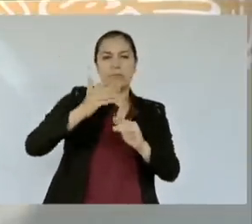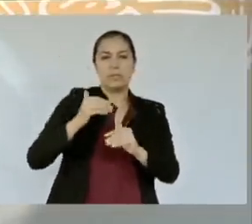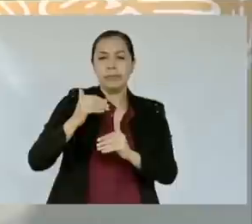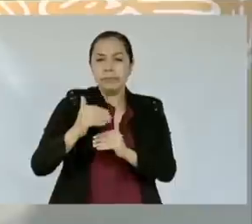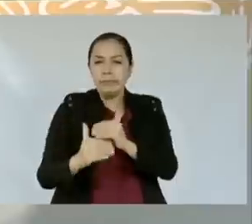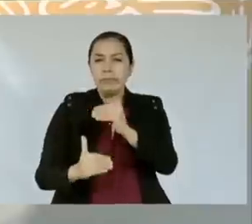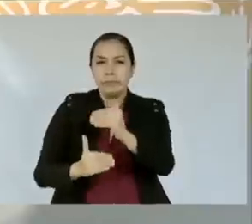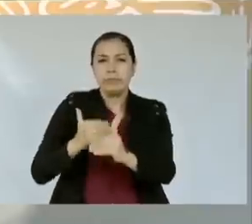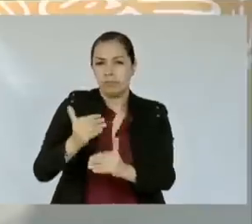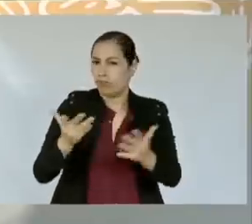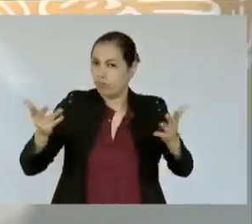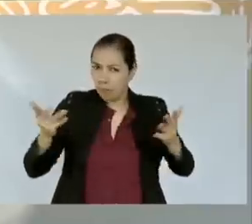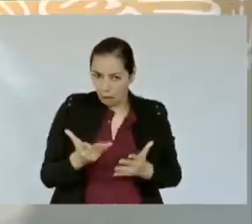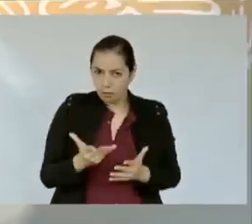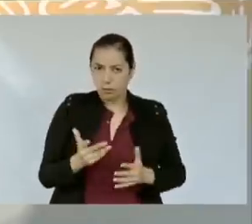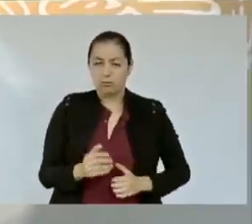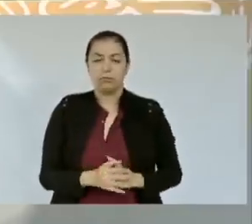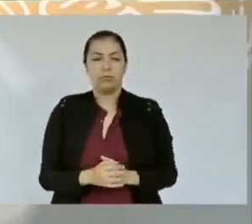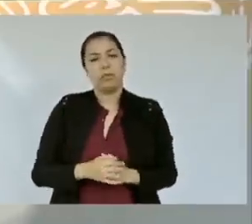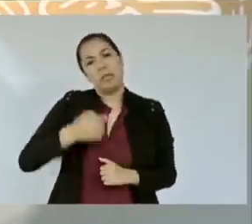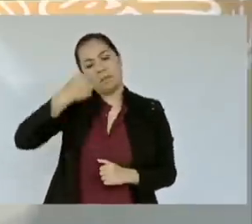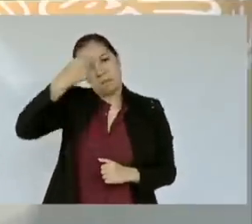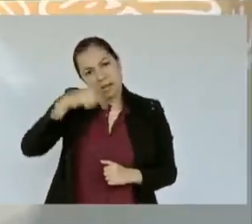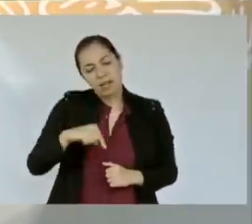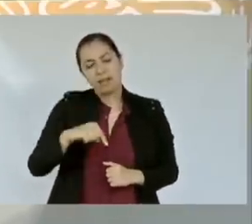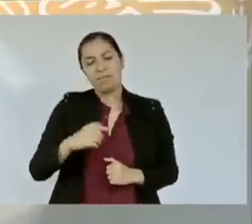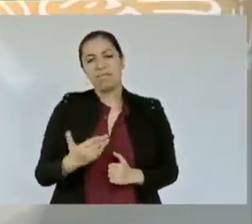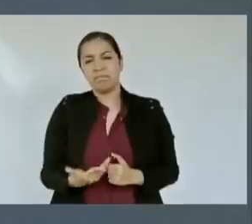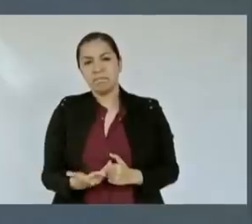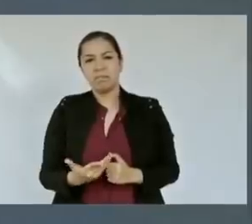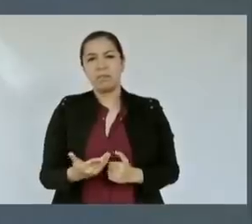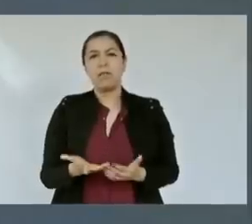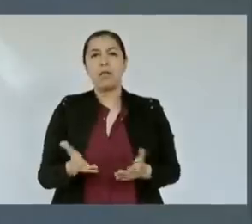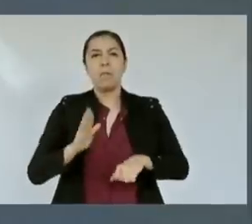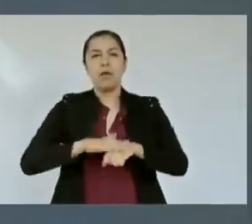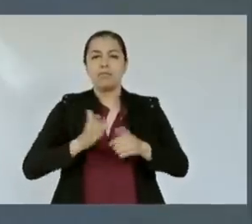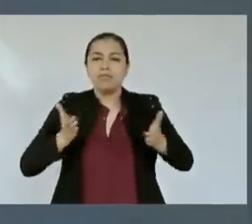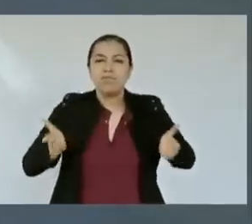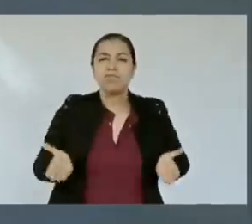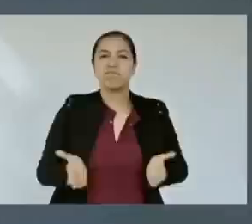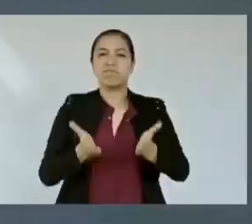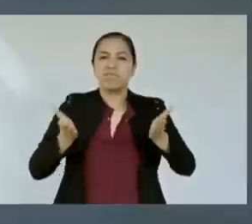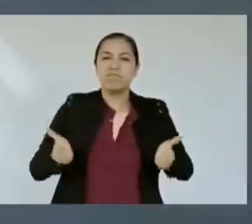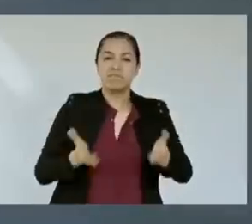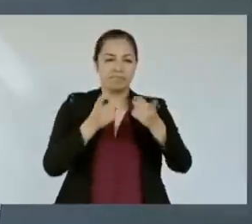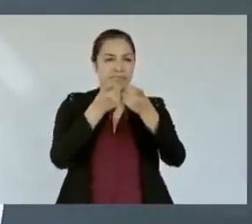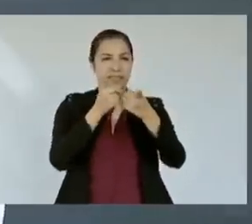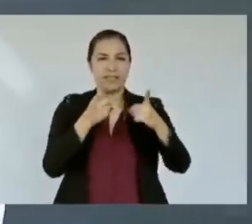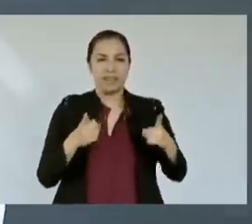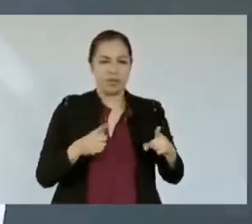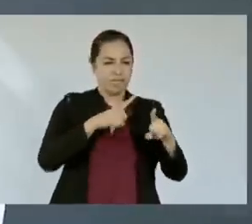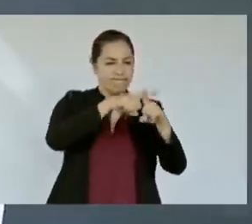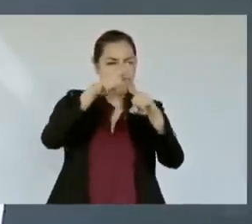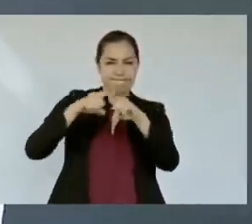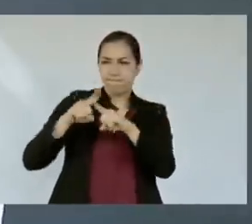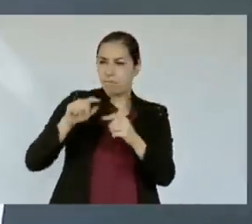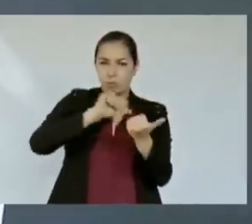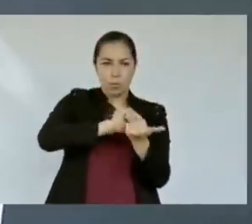a cabo para impulsar el desarrollo de este